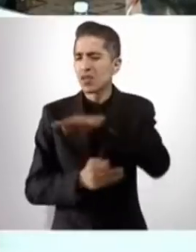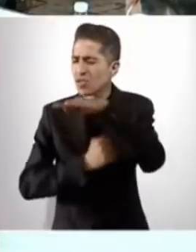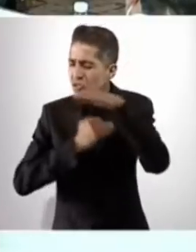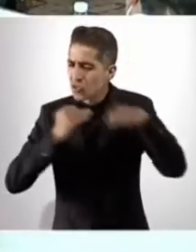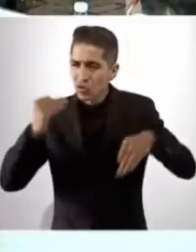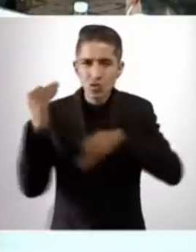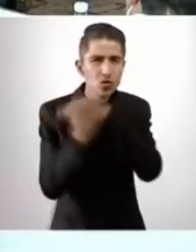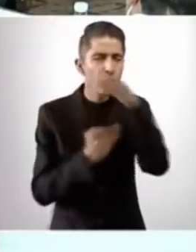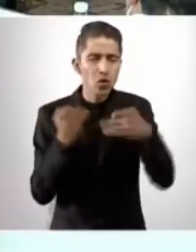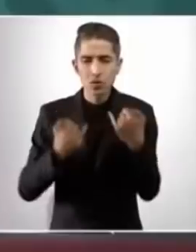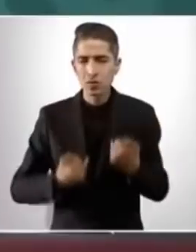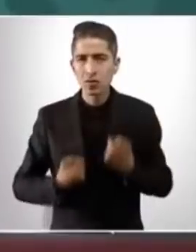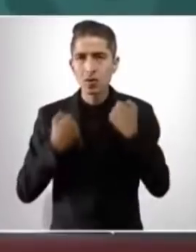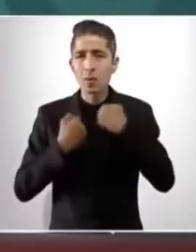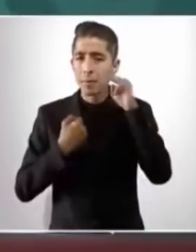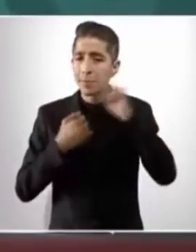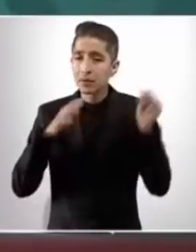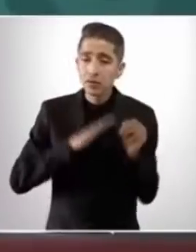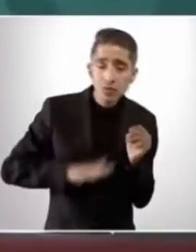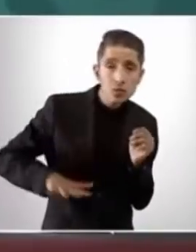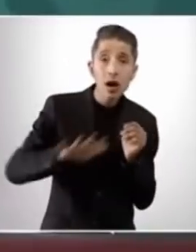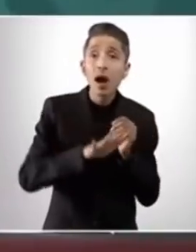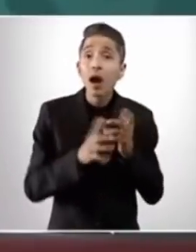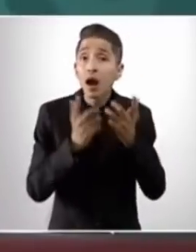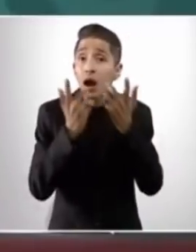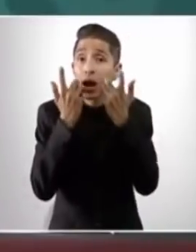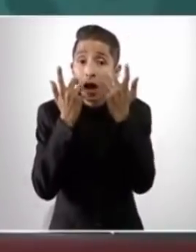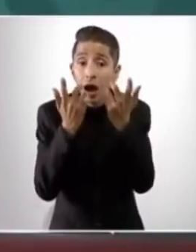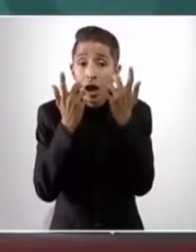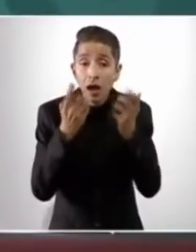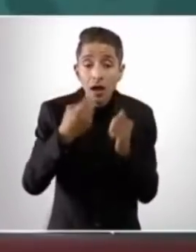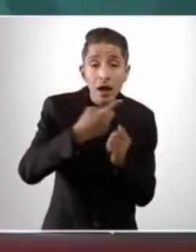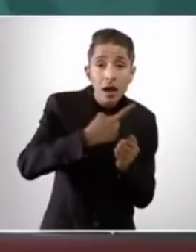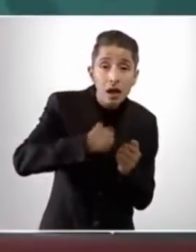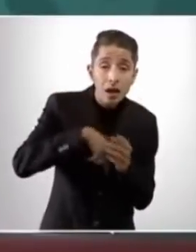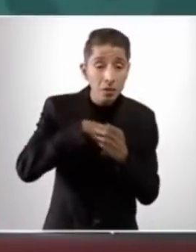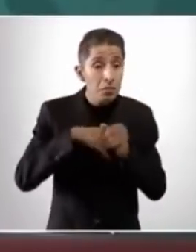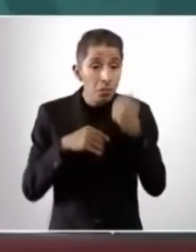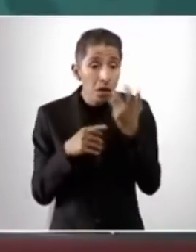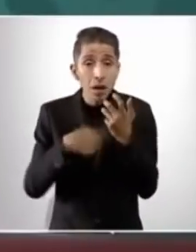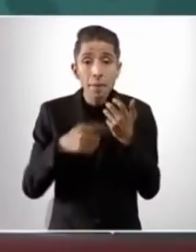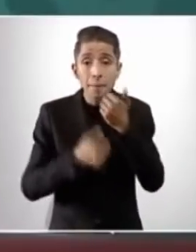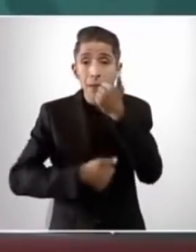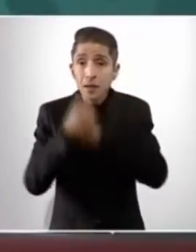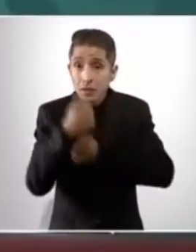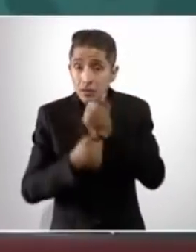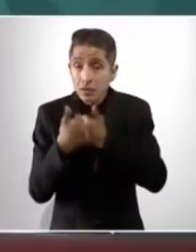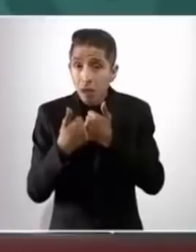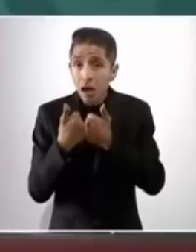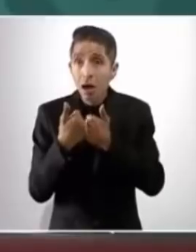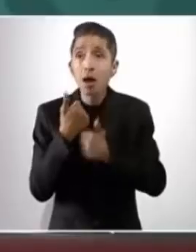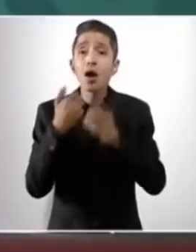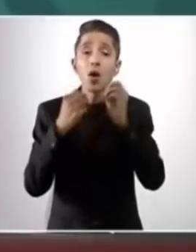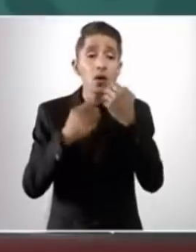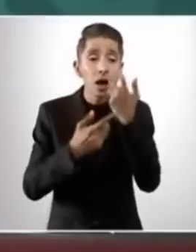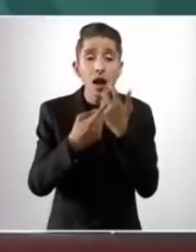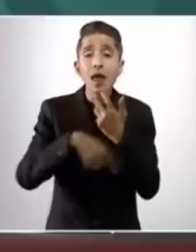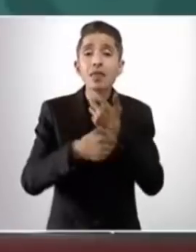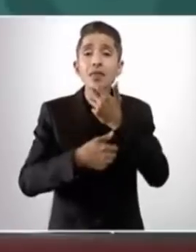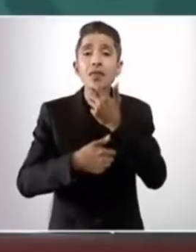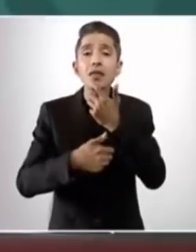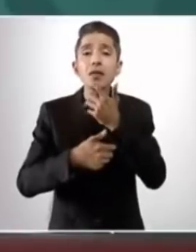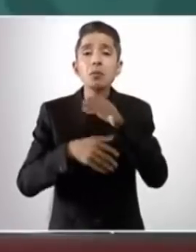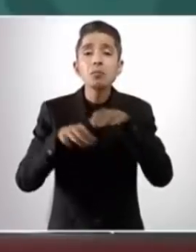jóvenes en Michoacán, que quieran participar, que quieran trabajar como